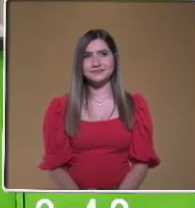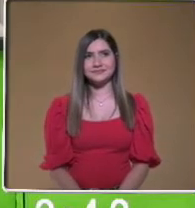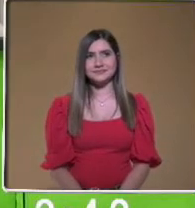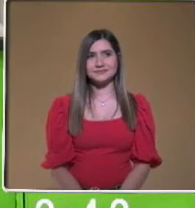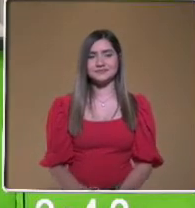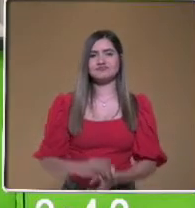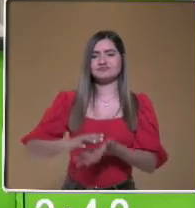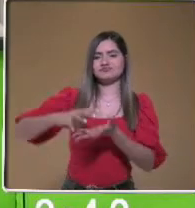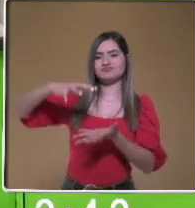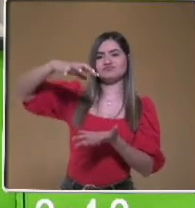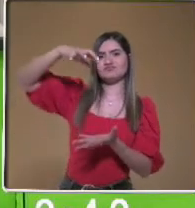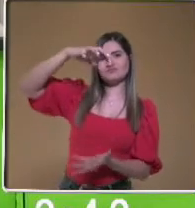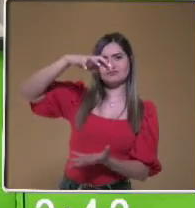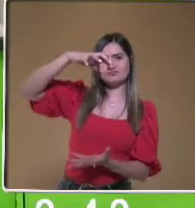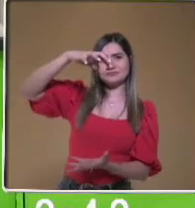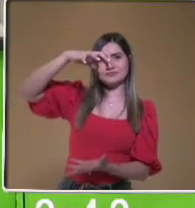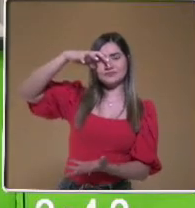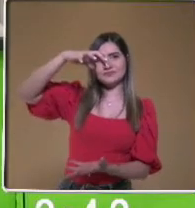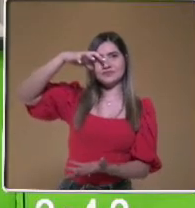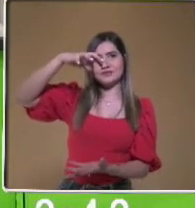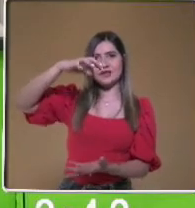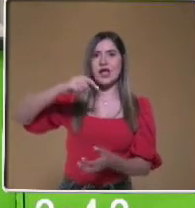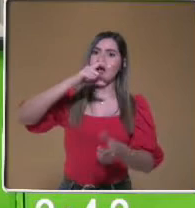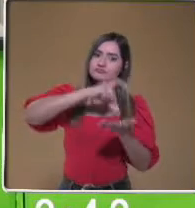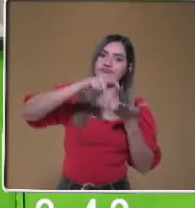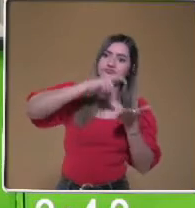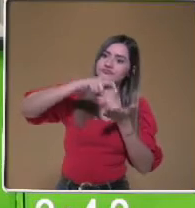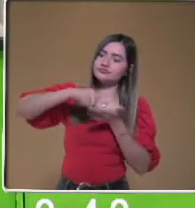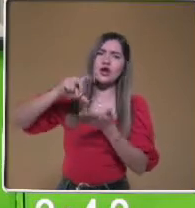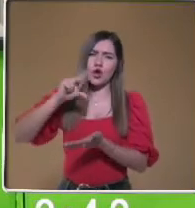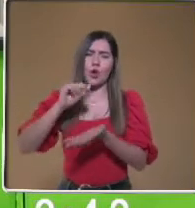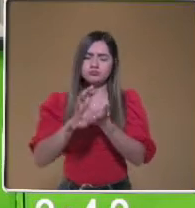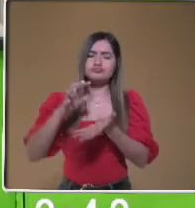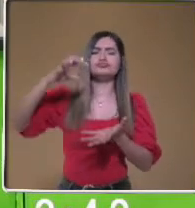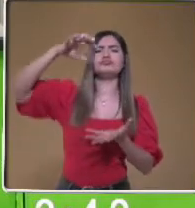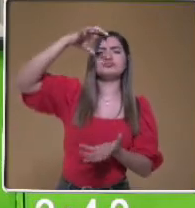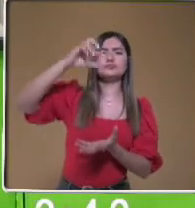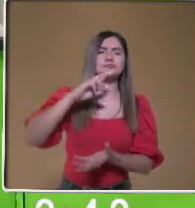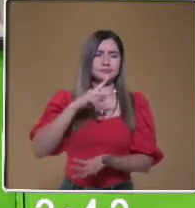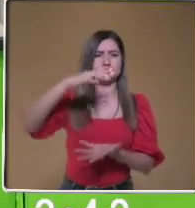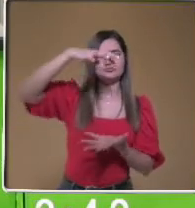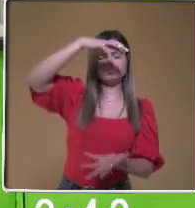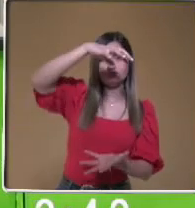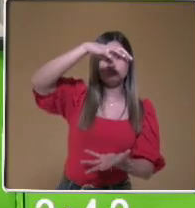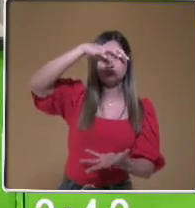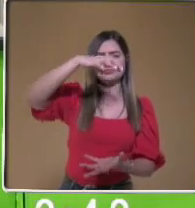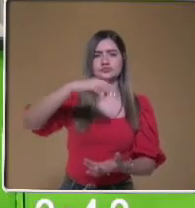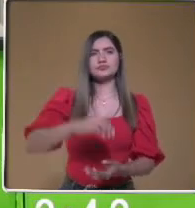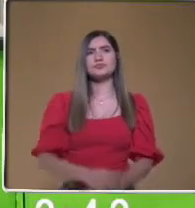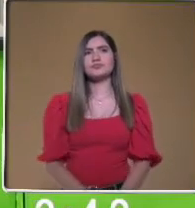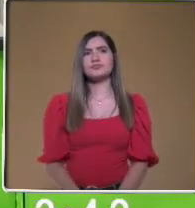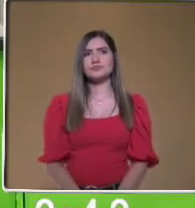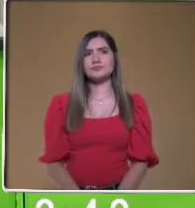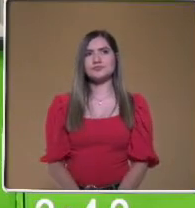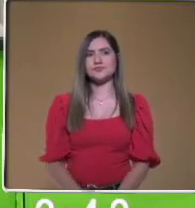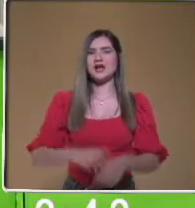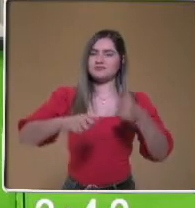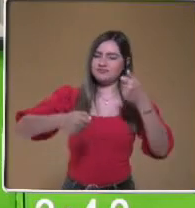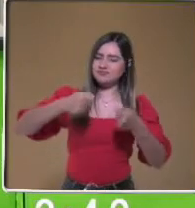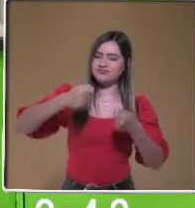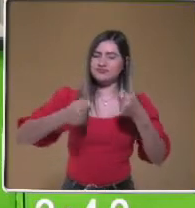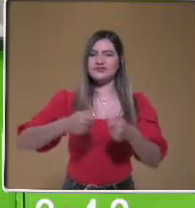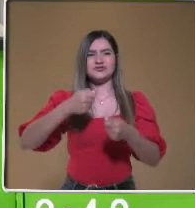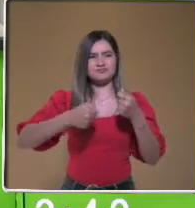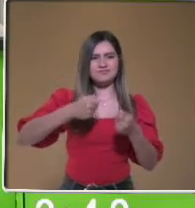cantidades más grandes para evitar estar comprando latas pequeñas que desechen más y más cartón a